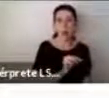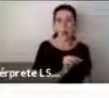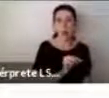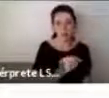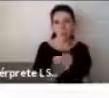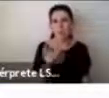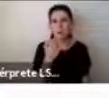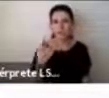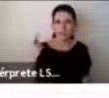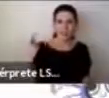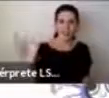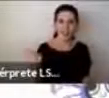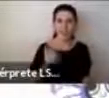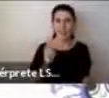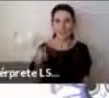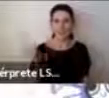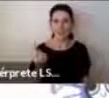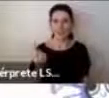general.